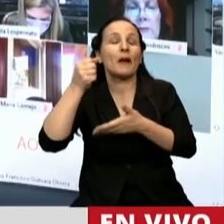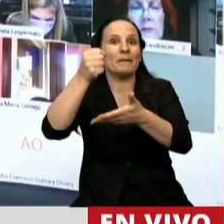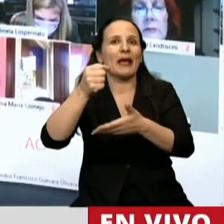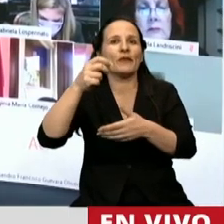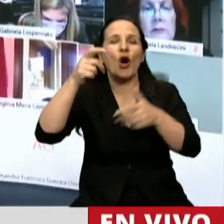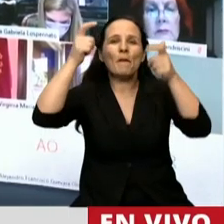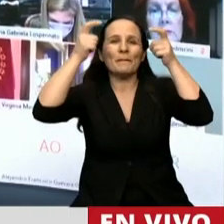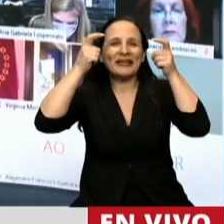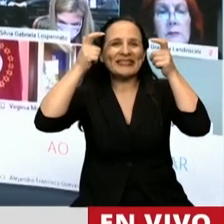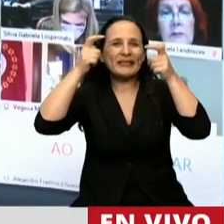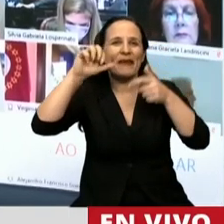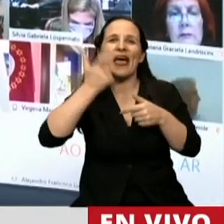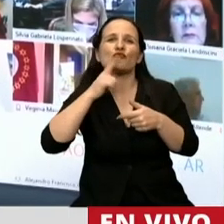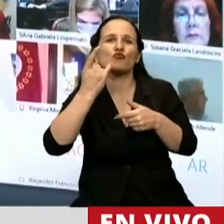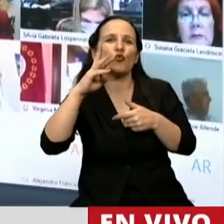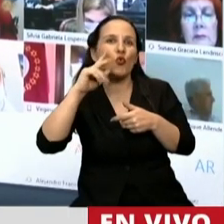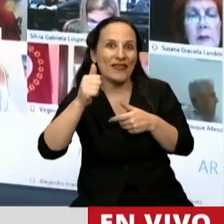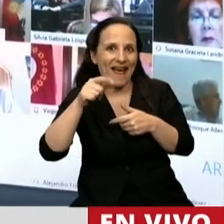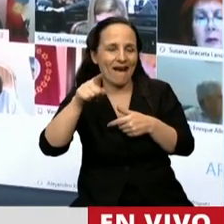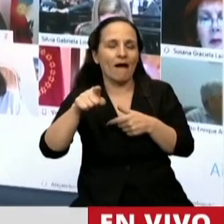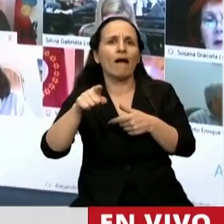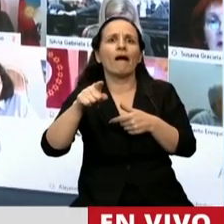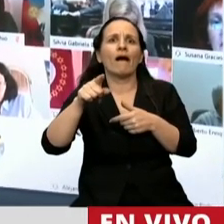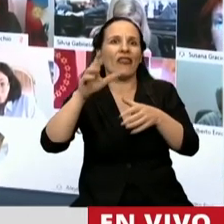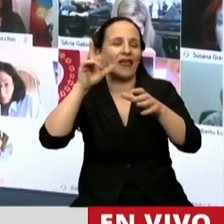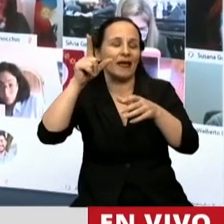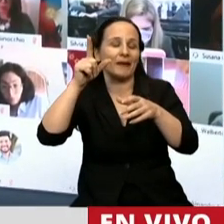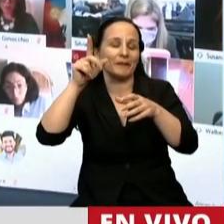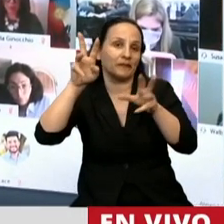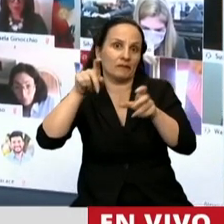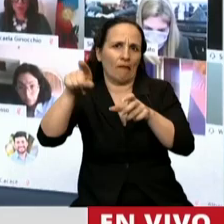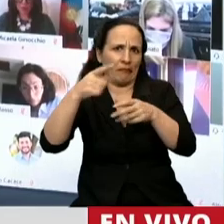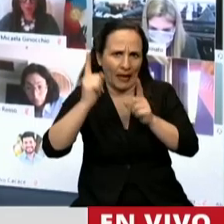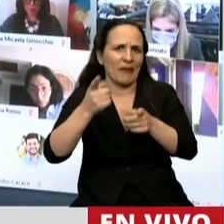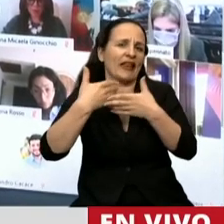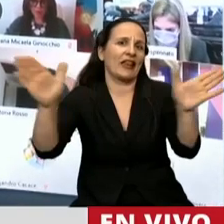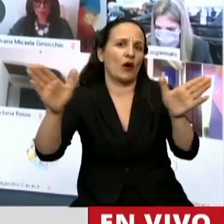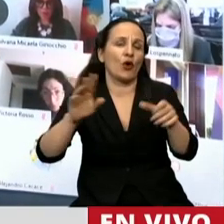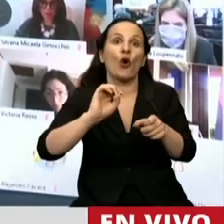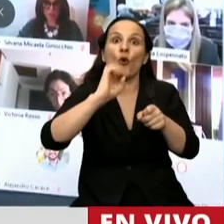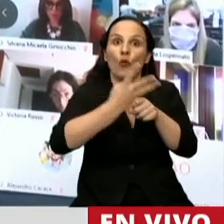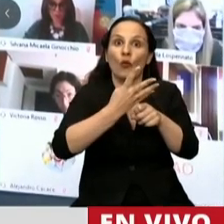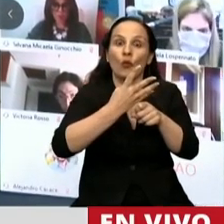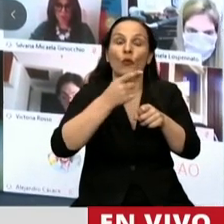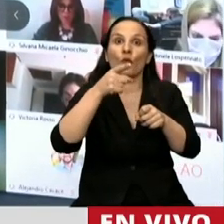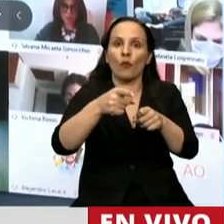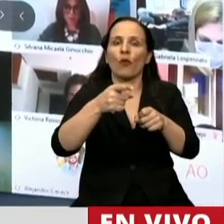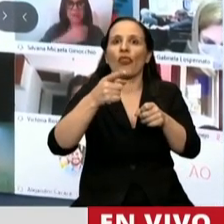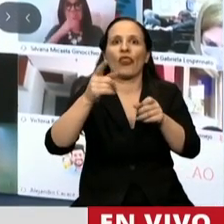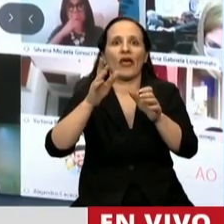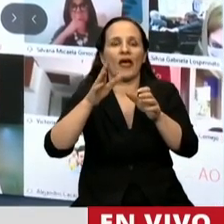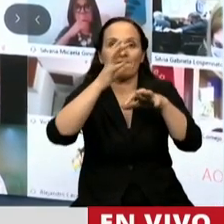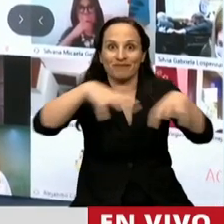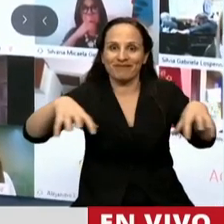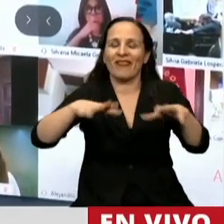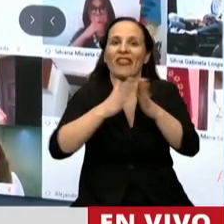Asturias de Comunicación y Humanidades e inauguró la Cuadragésima Feria Internacional del Libro de